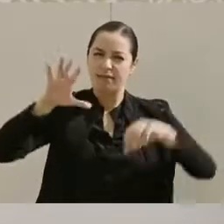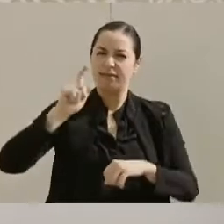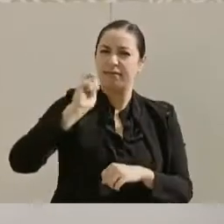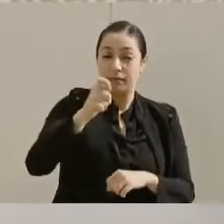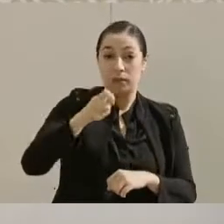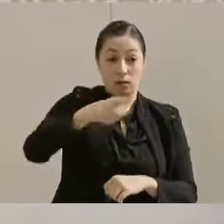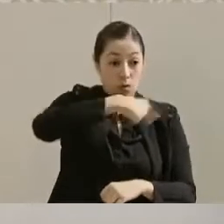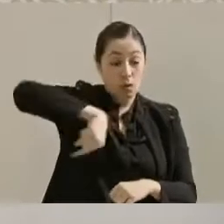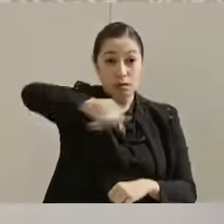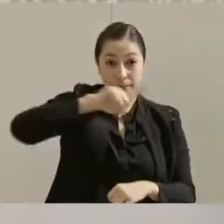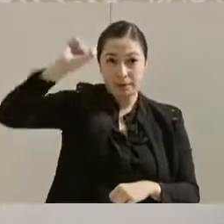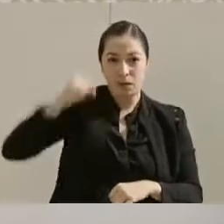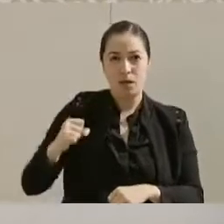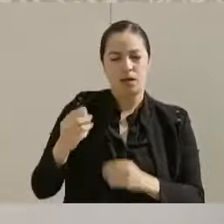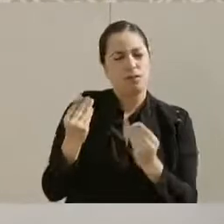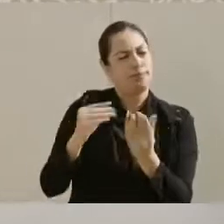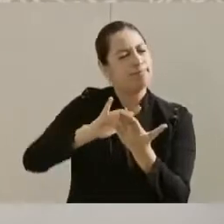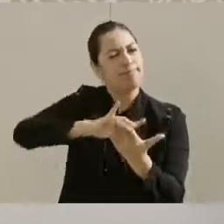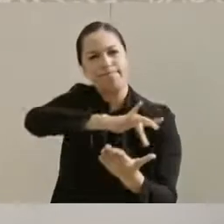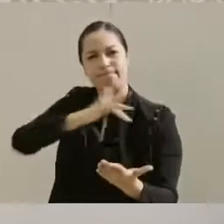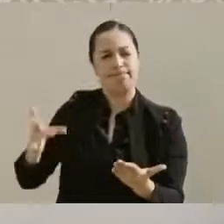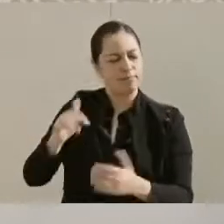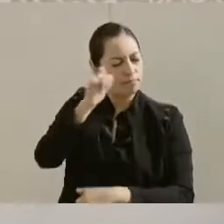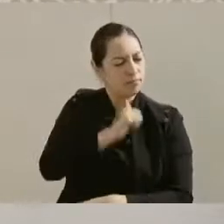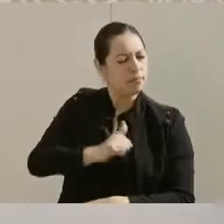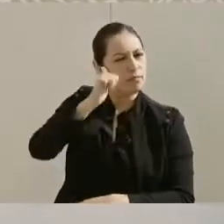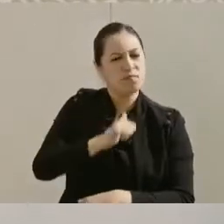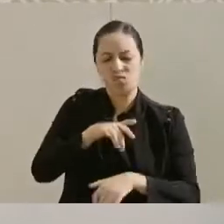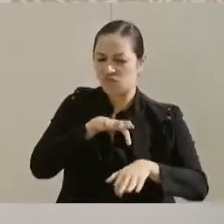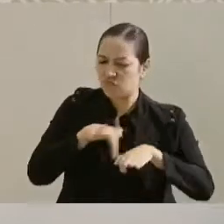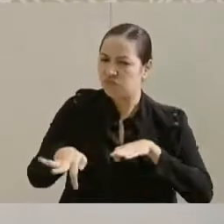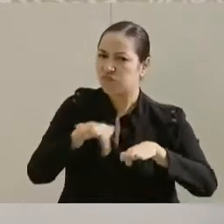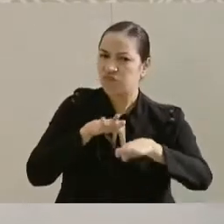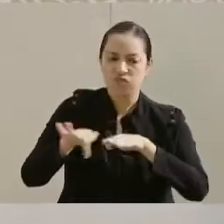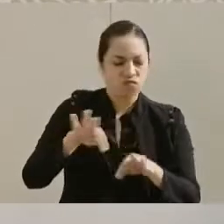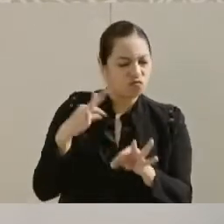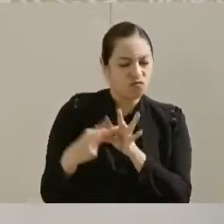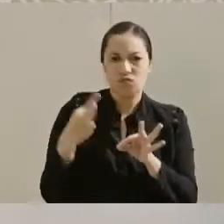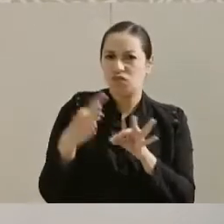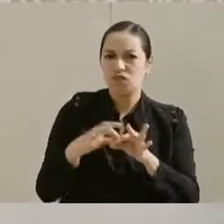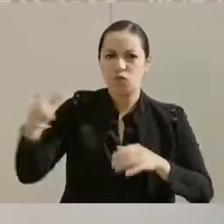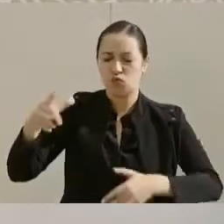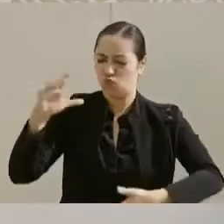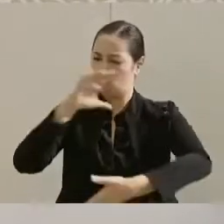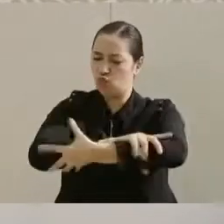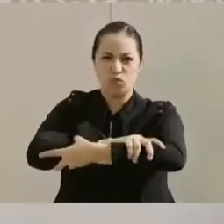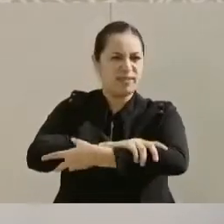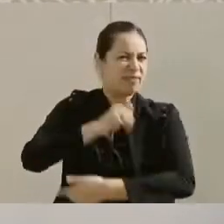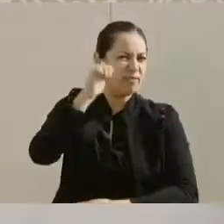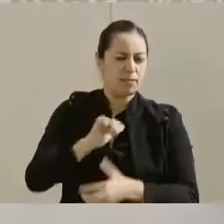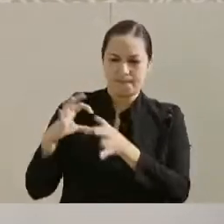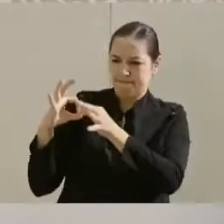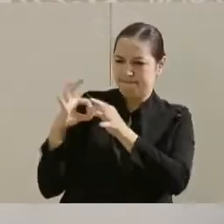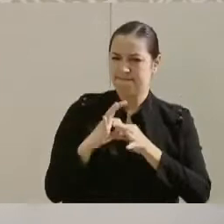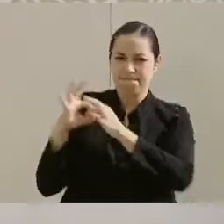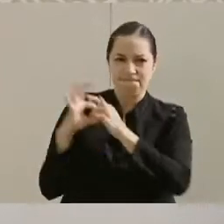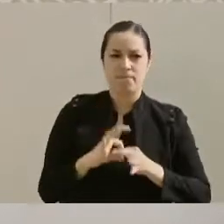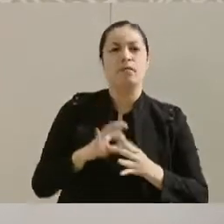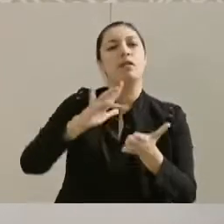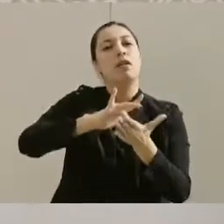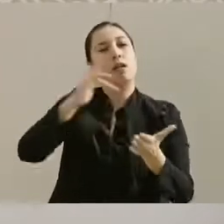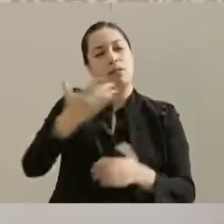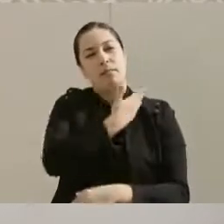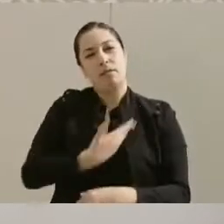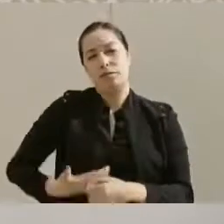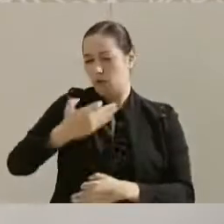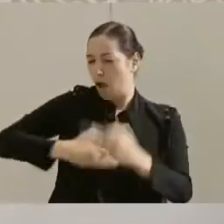le agradecemos mucho. Siempre estaremos trabajando de su mano y con usted. Gracias, presidente, por